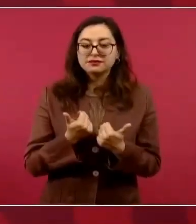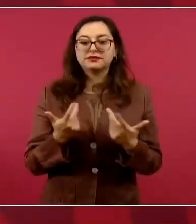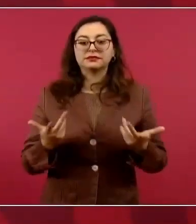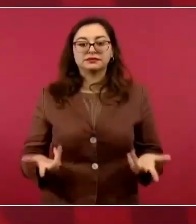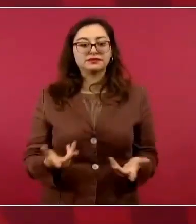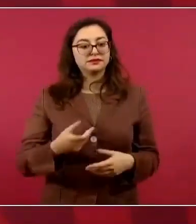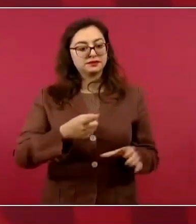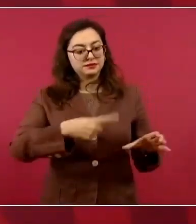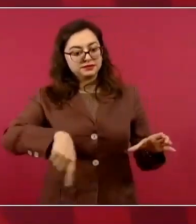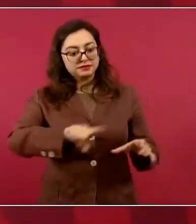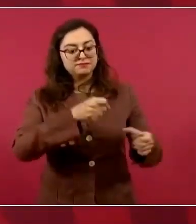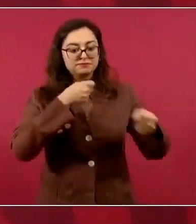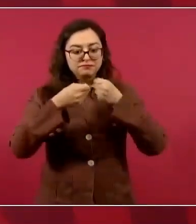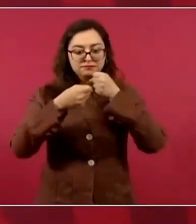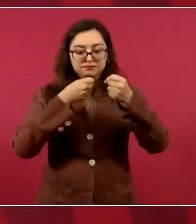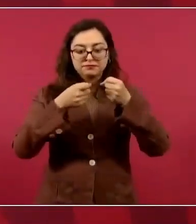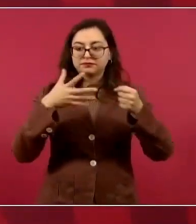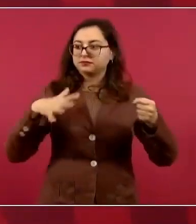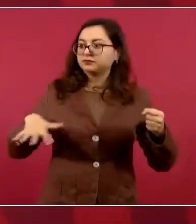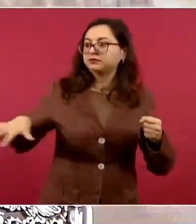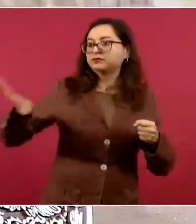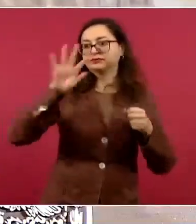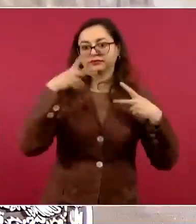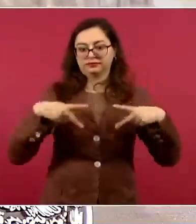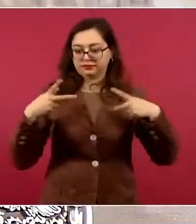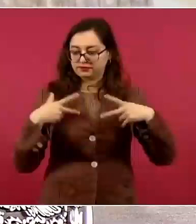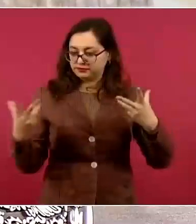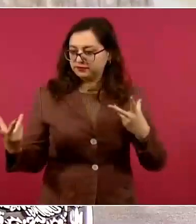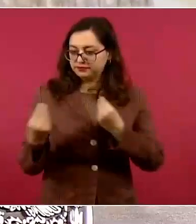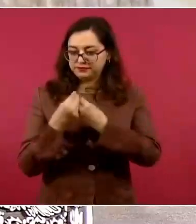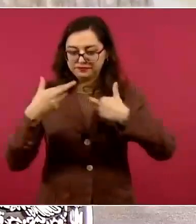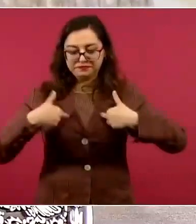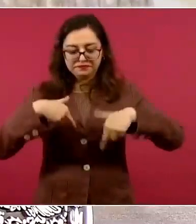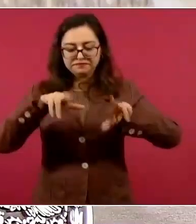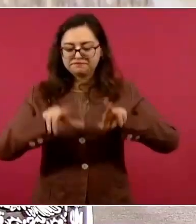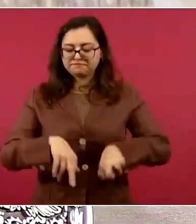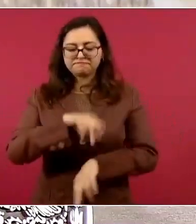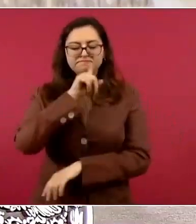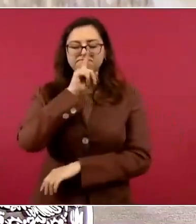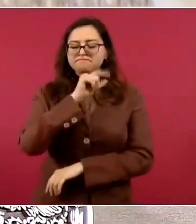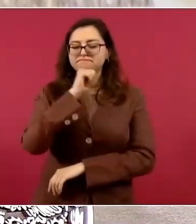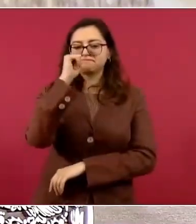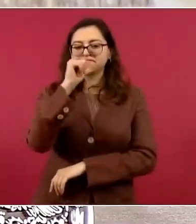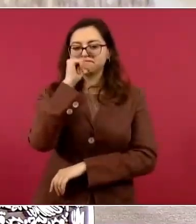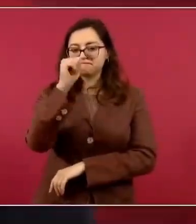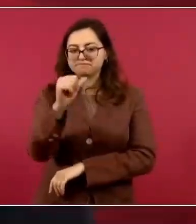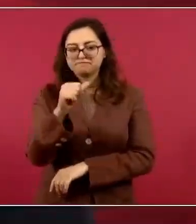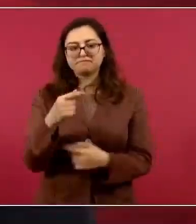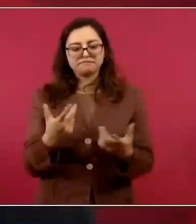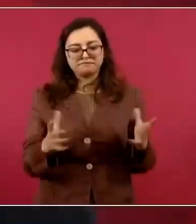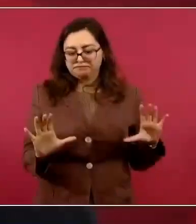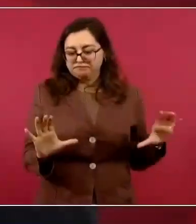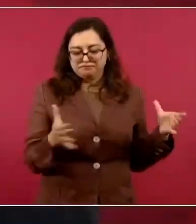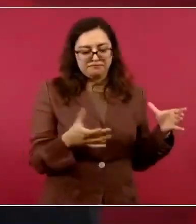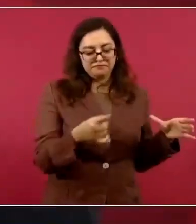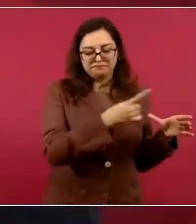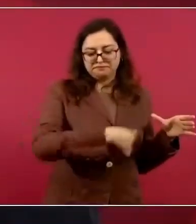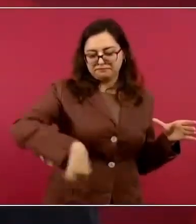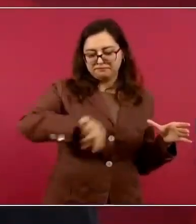represente los sentimientos del pueblo, no, es un periodismo faccioso